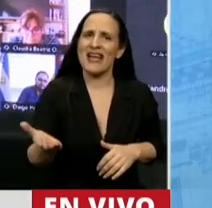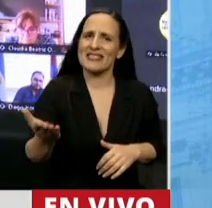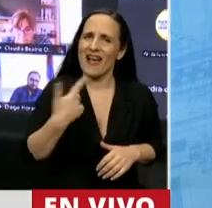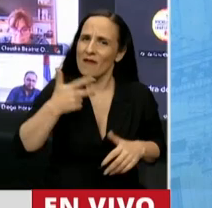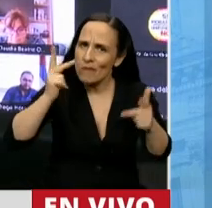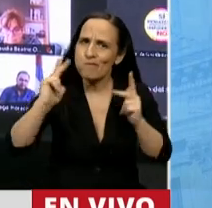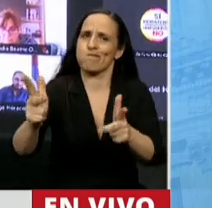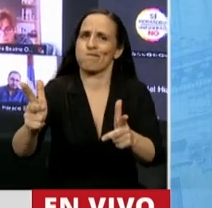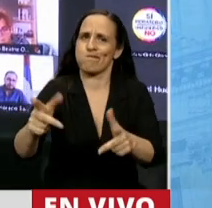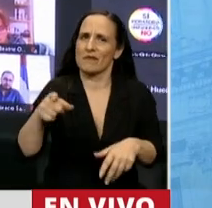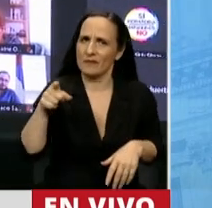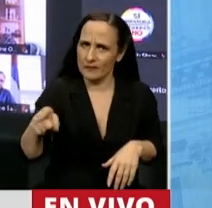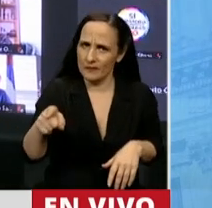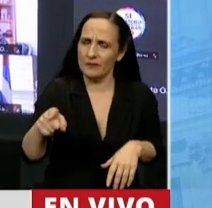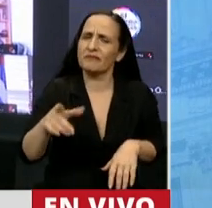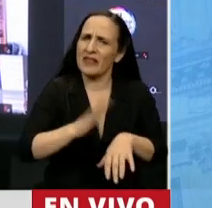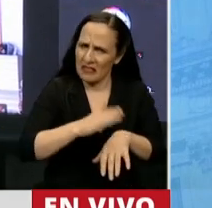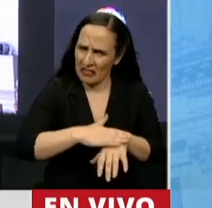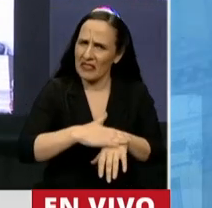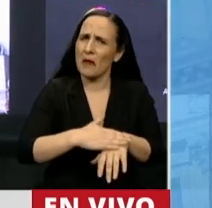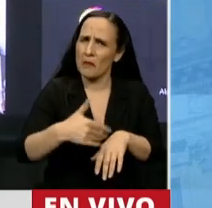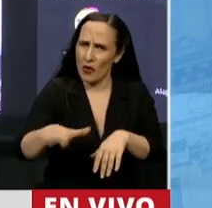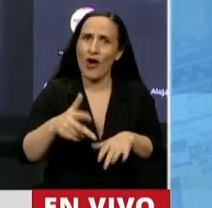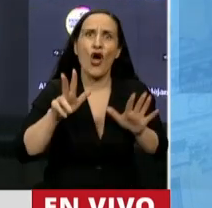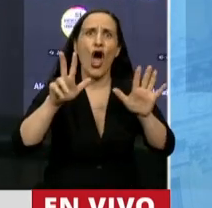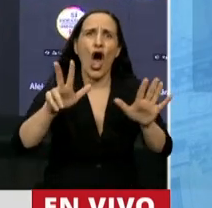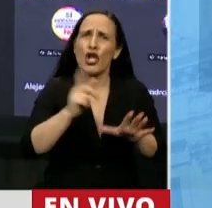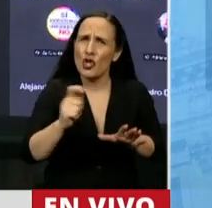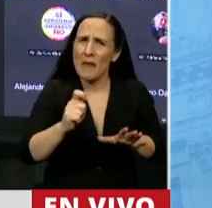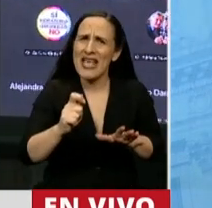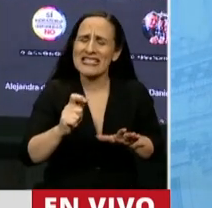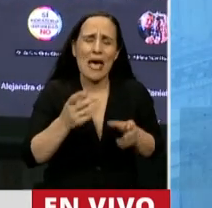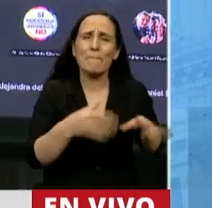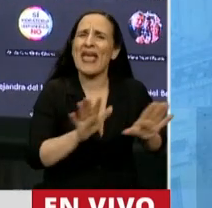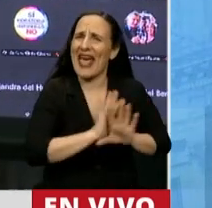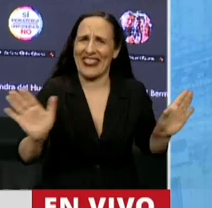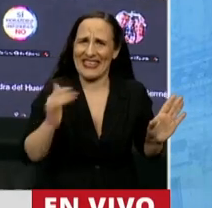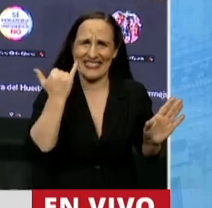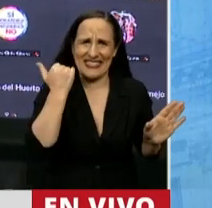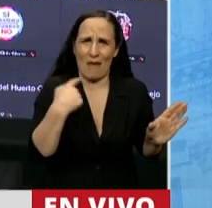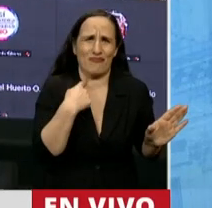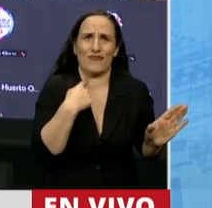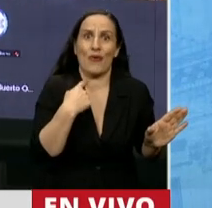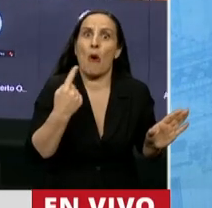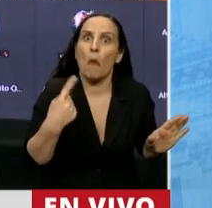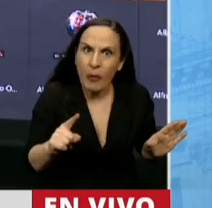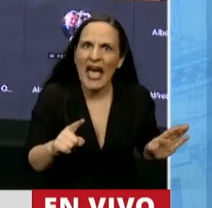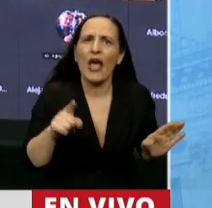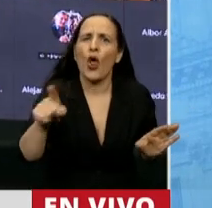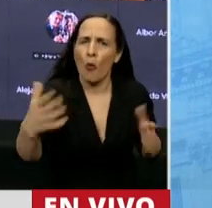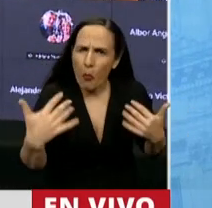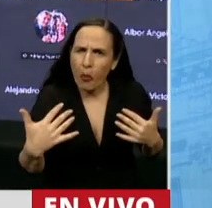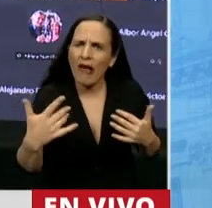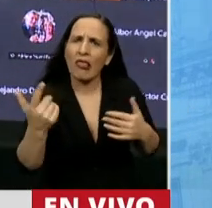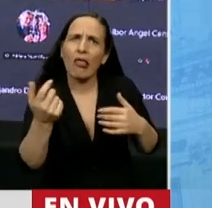digo esto. Prepare, todavía tiene tiempo. Perdimos 8 meses, pero todavía tiene el tiempo de preparar un recinto